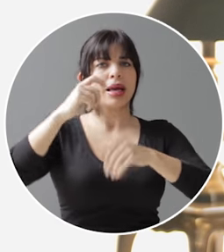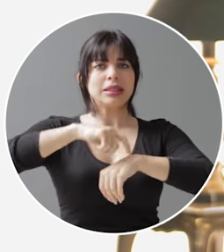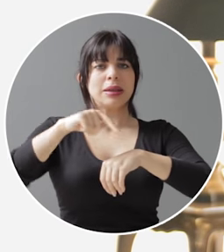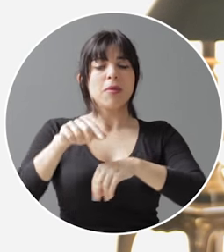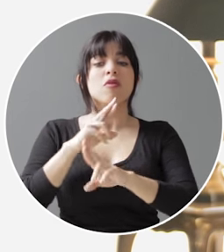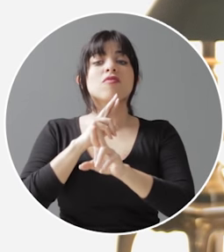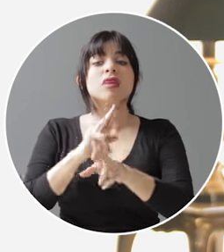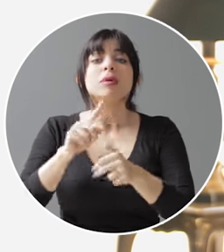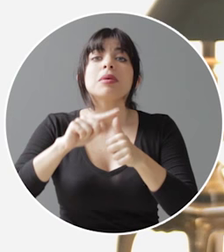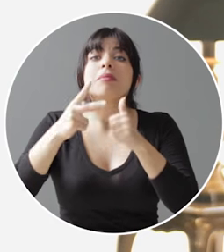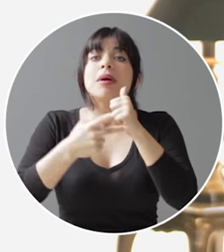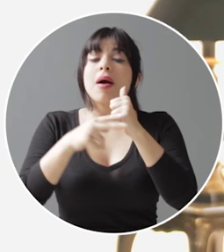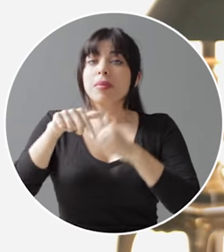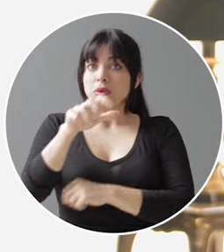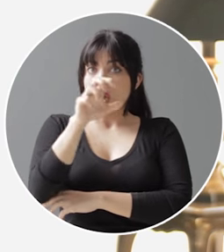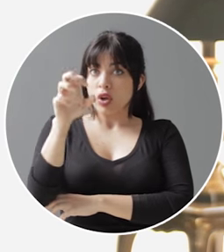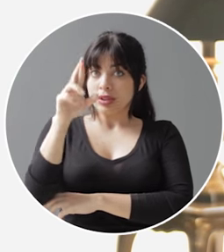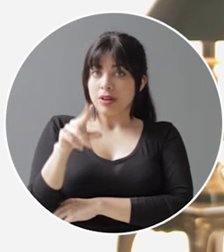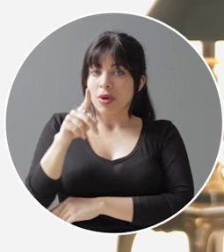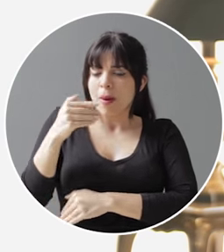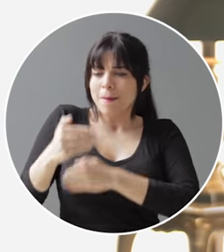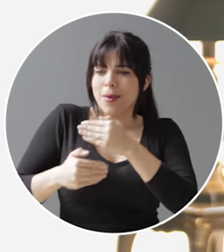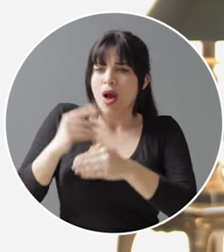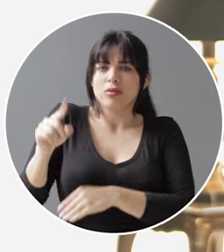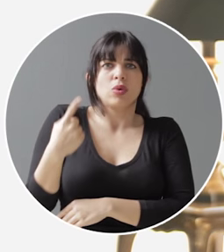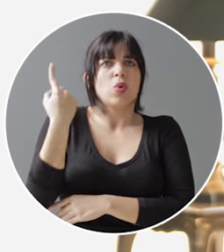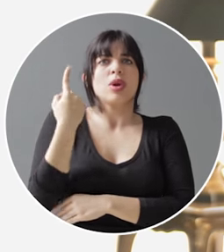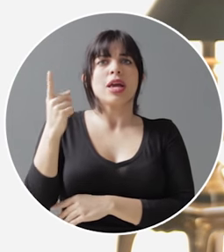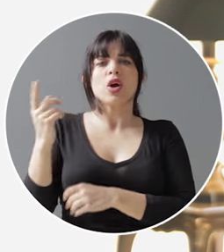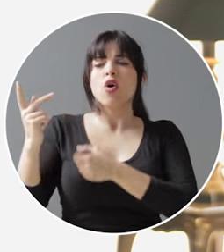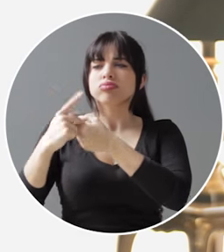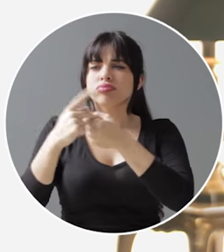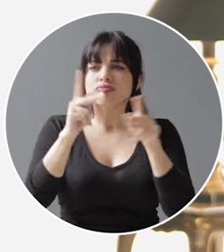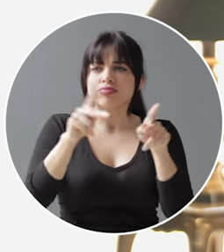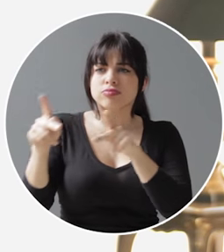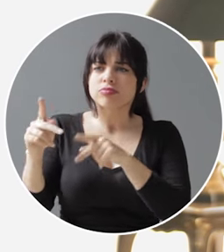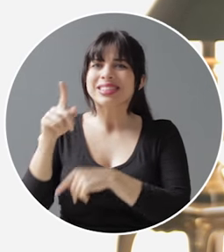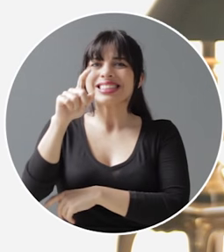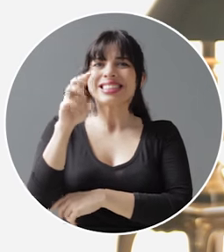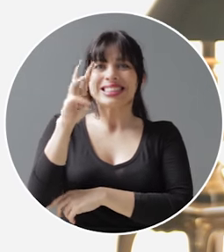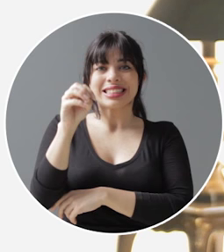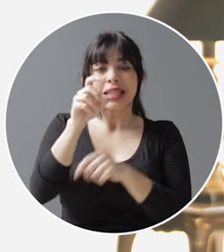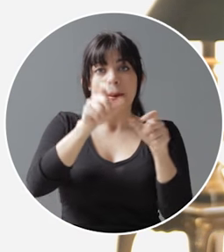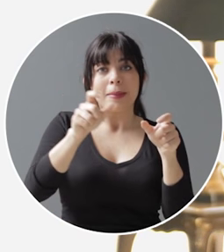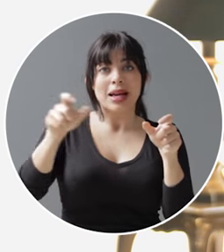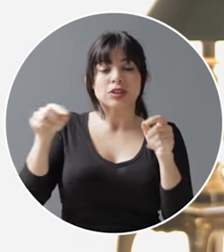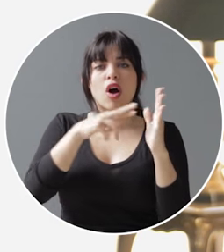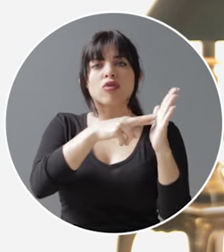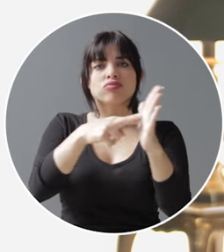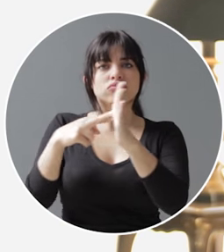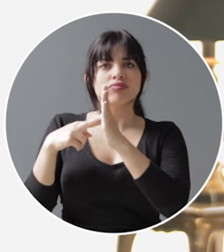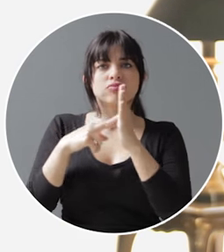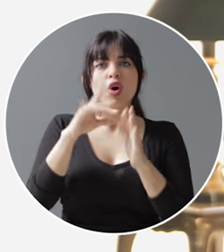resultado, por primera vez en Costa Rica, de un proceso inédito de participación ciudadana con 160 personas en